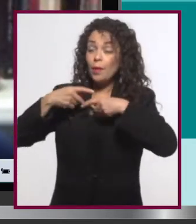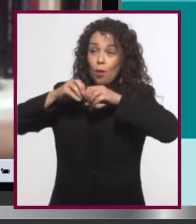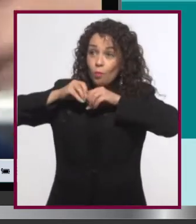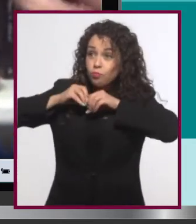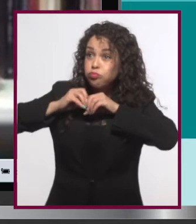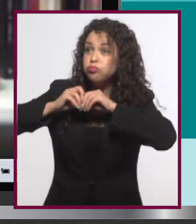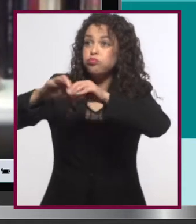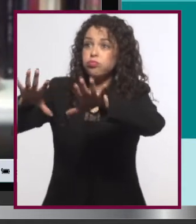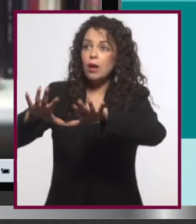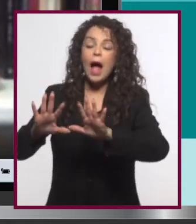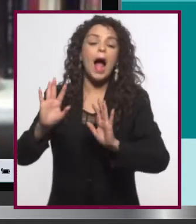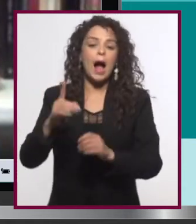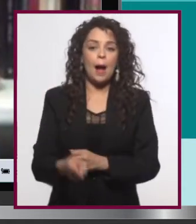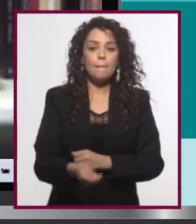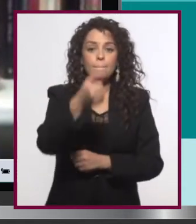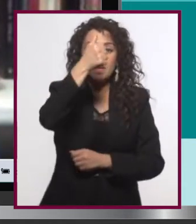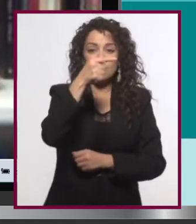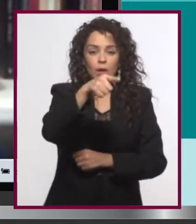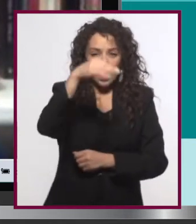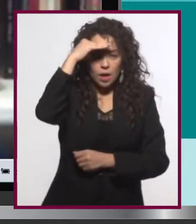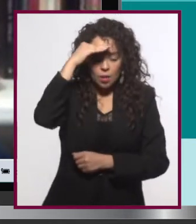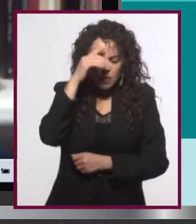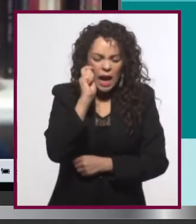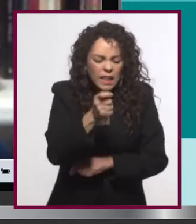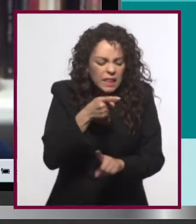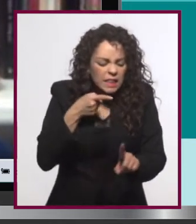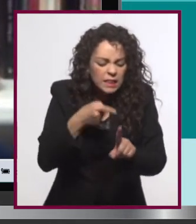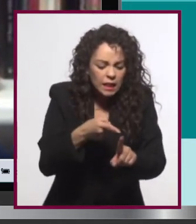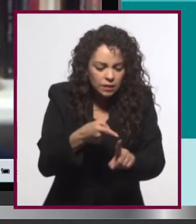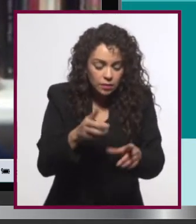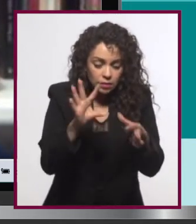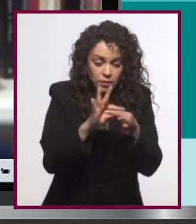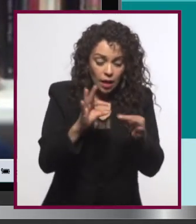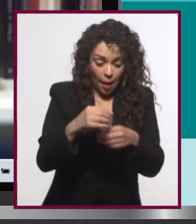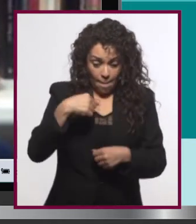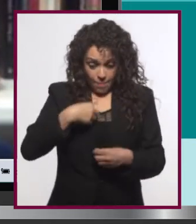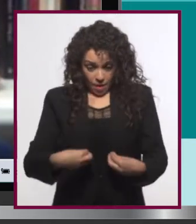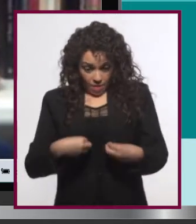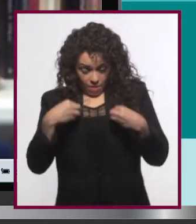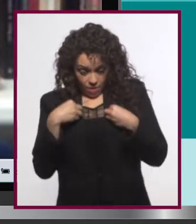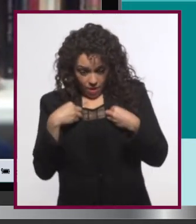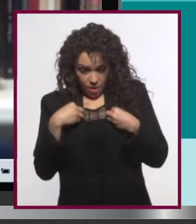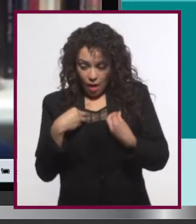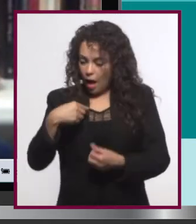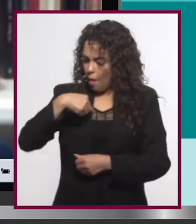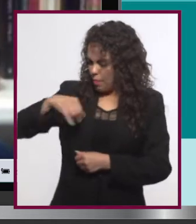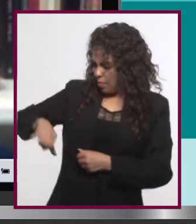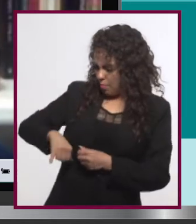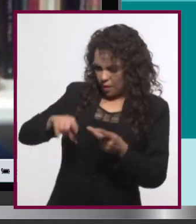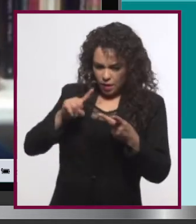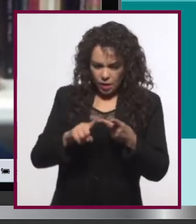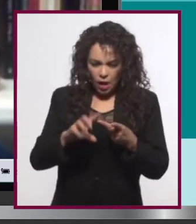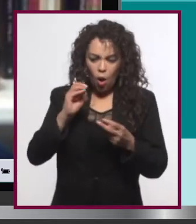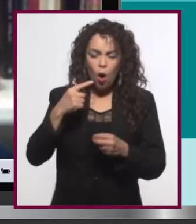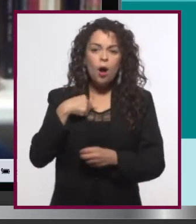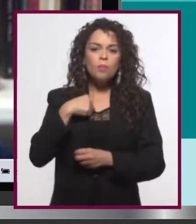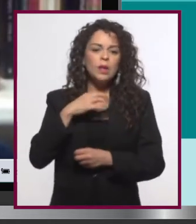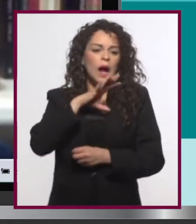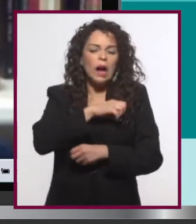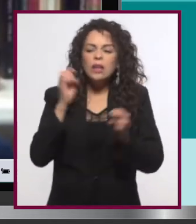entonces decidir primero qué es esto, ¿no? Quiero hablar de mi vida, quiero hablar de aquello que me interesa, de mis pasatiempos, de